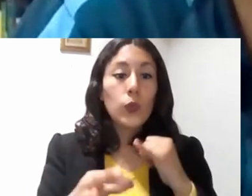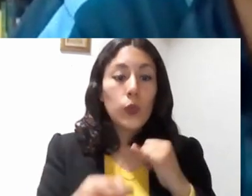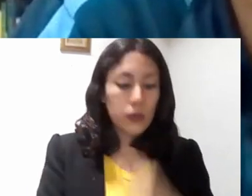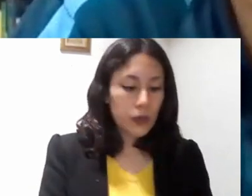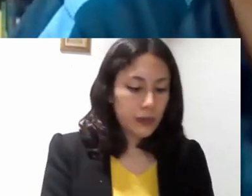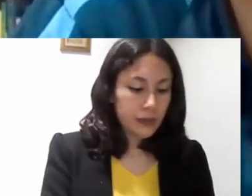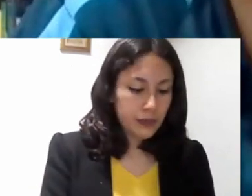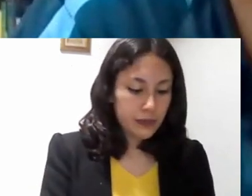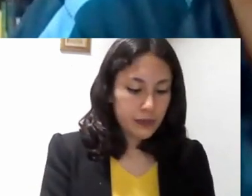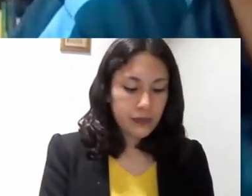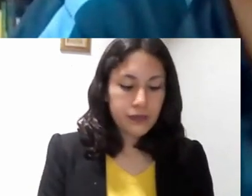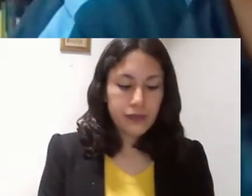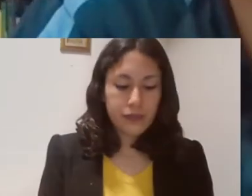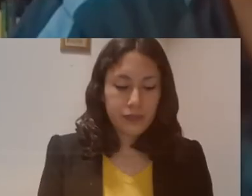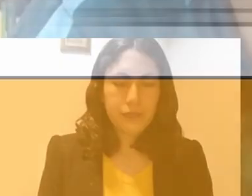para cerrar